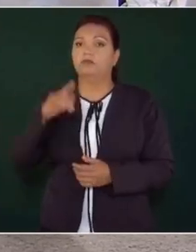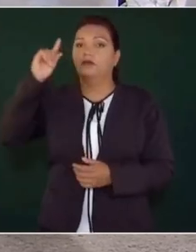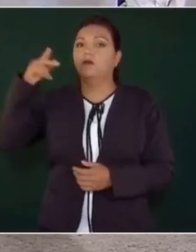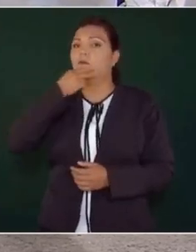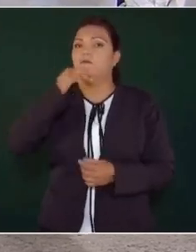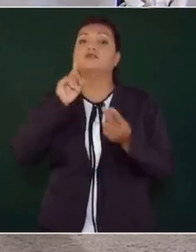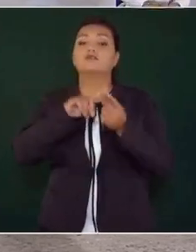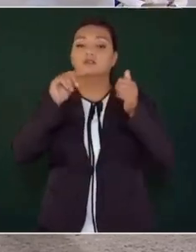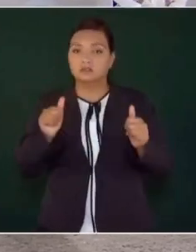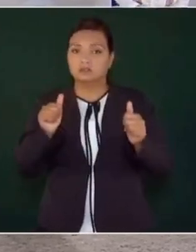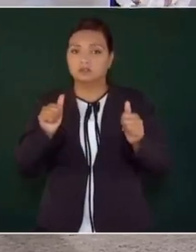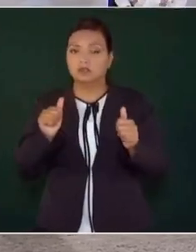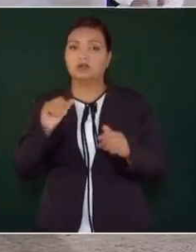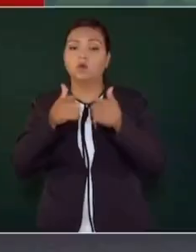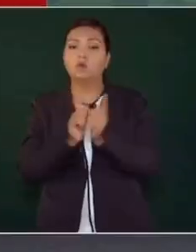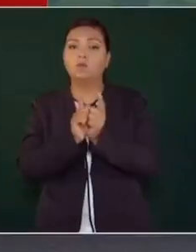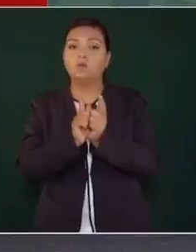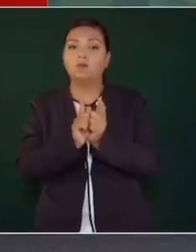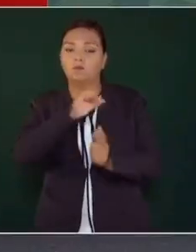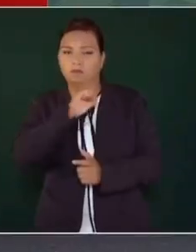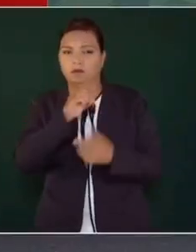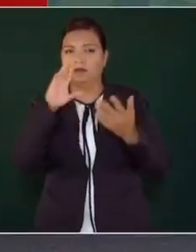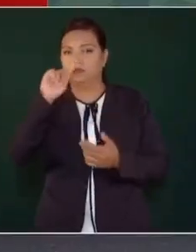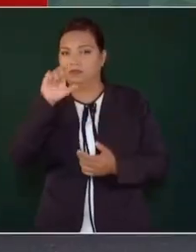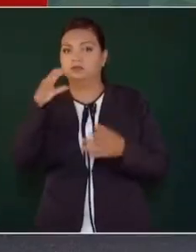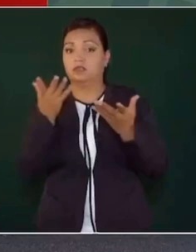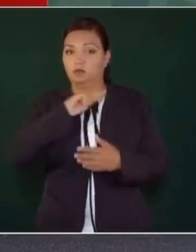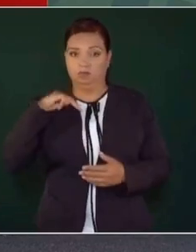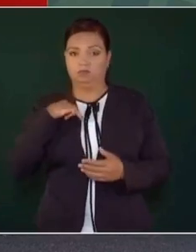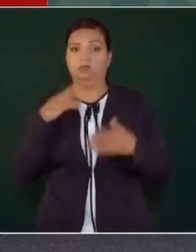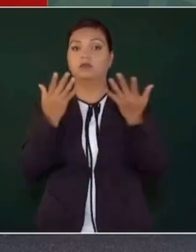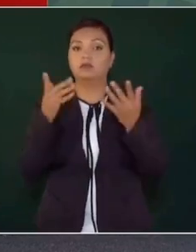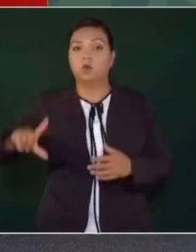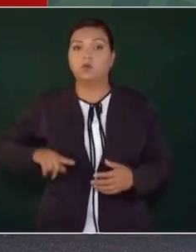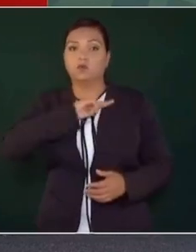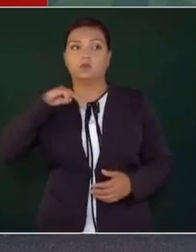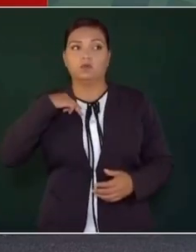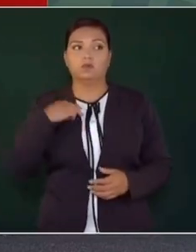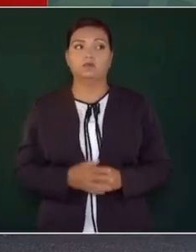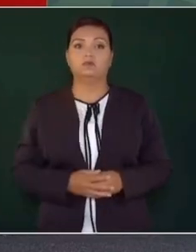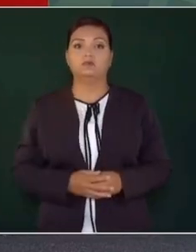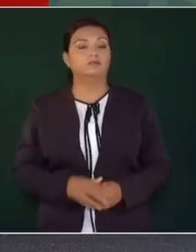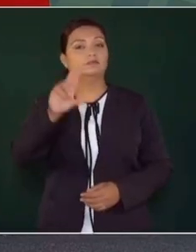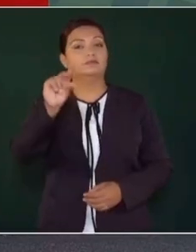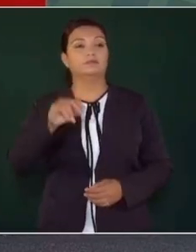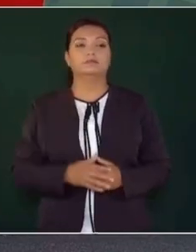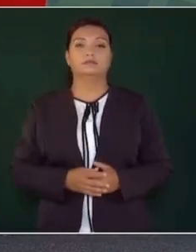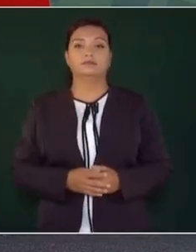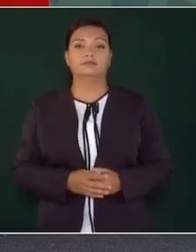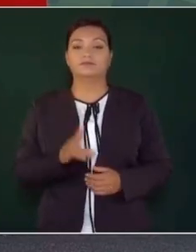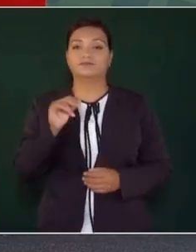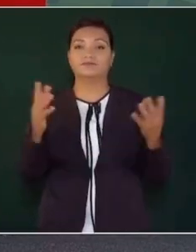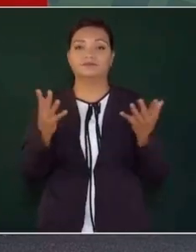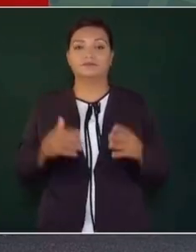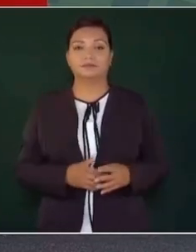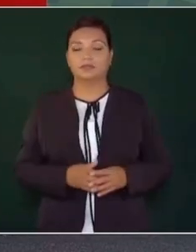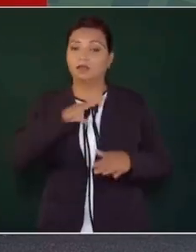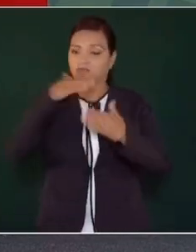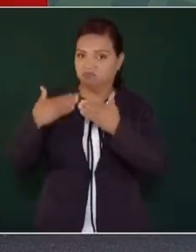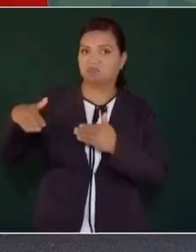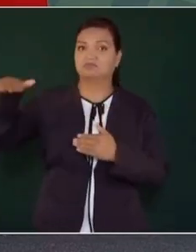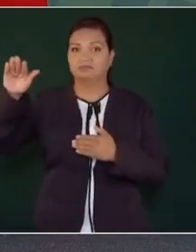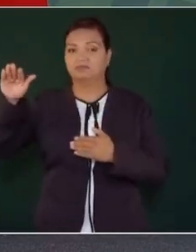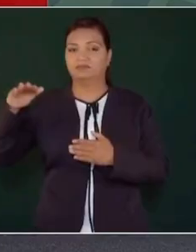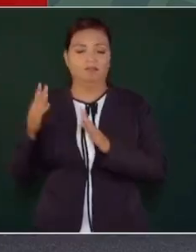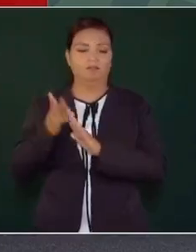¿dónde están los cárteles creados por nosotros? Tolerados por el gobierno de nosotros. No, se fueron